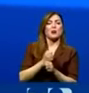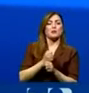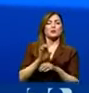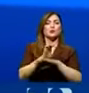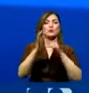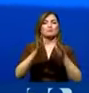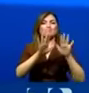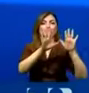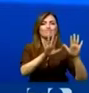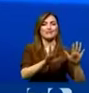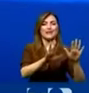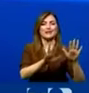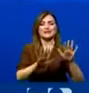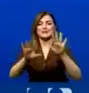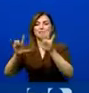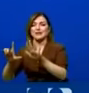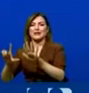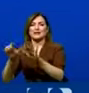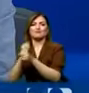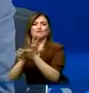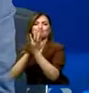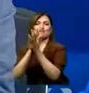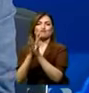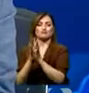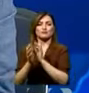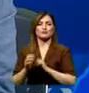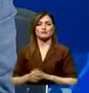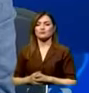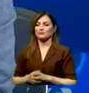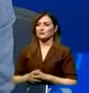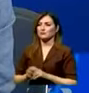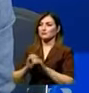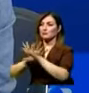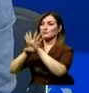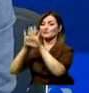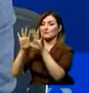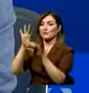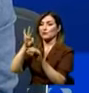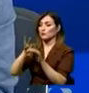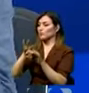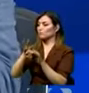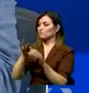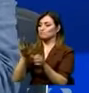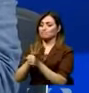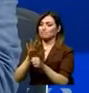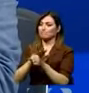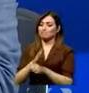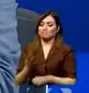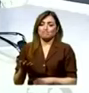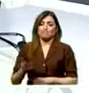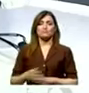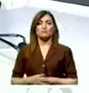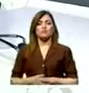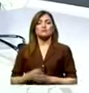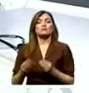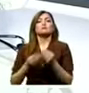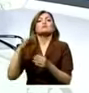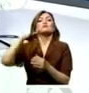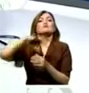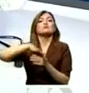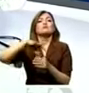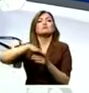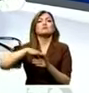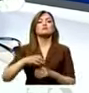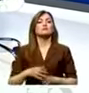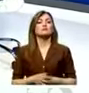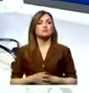ecuatorianos que carecen de él. Ok, tiene el discurso claro, pero no llega a la Asamblea. Vamos a ver cómo están los votos o cómo están los